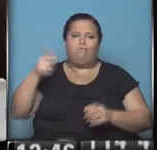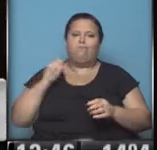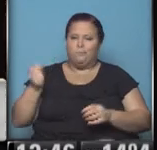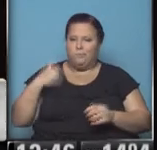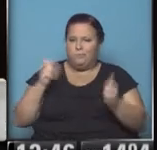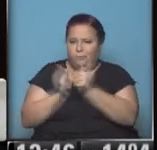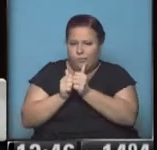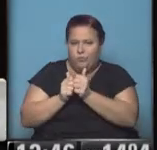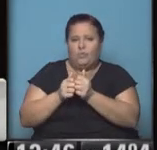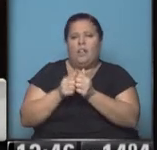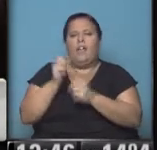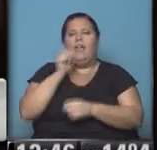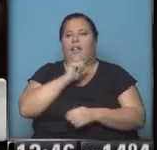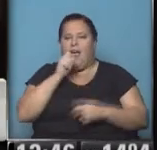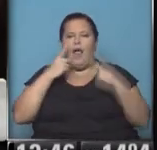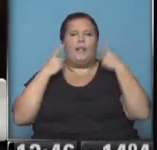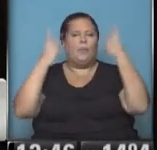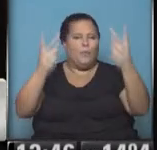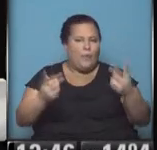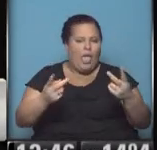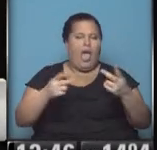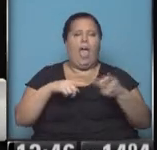muchos escenarios, muchos viajes.